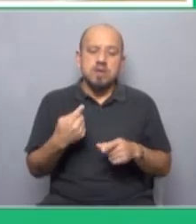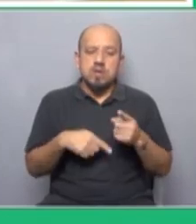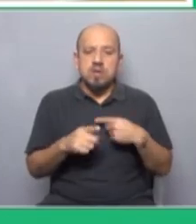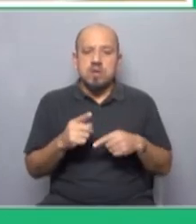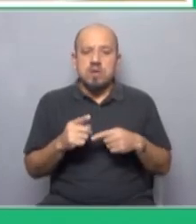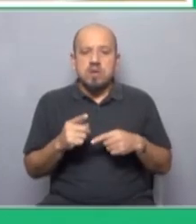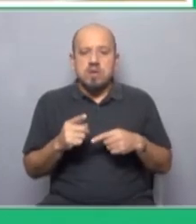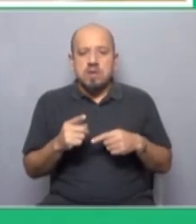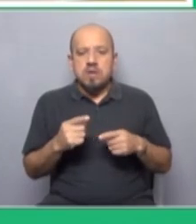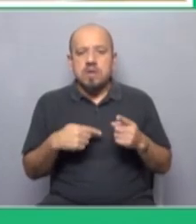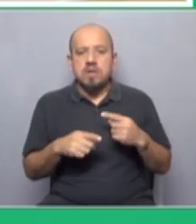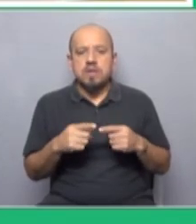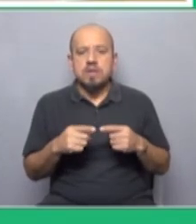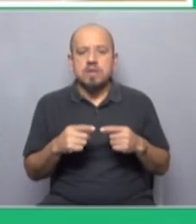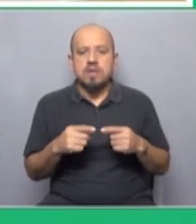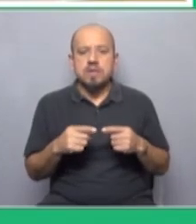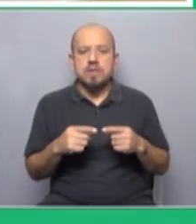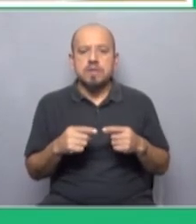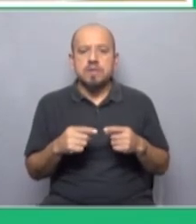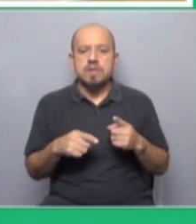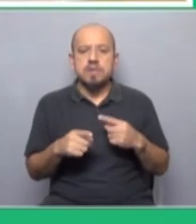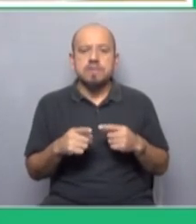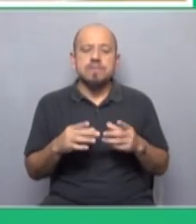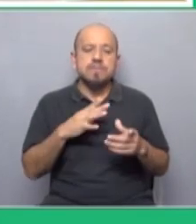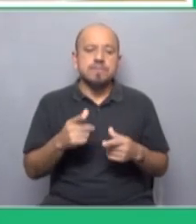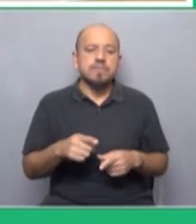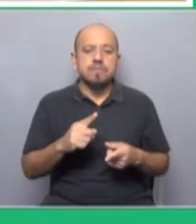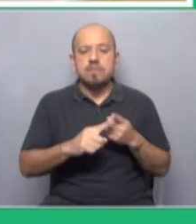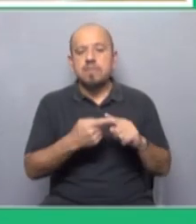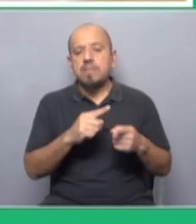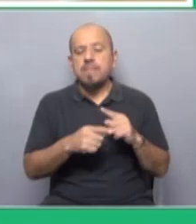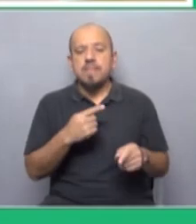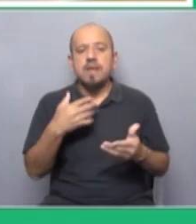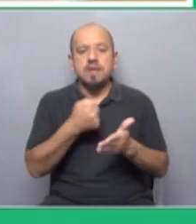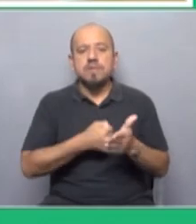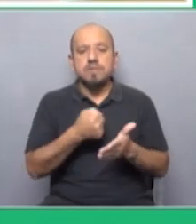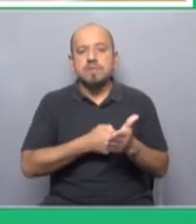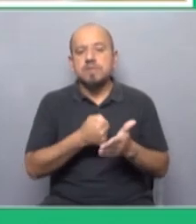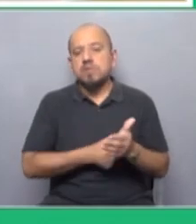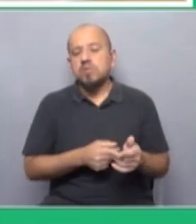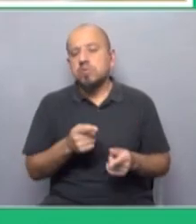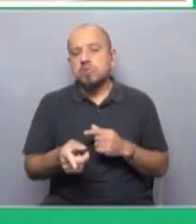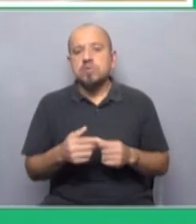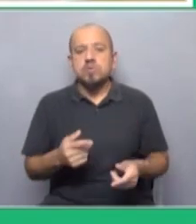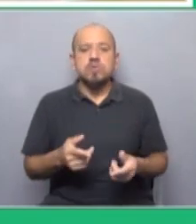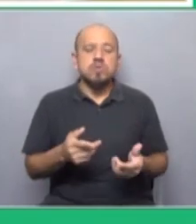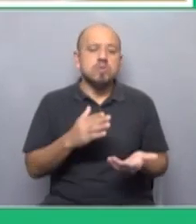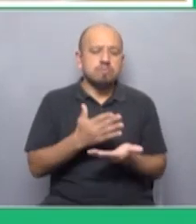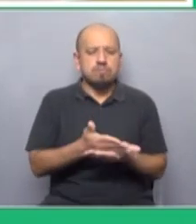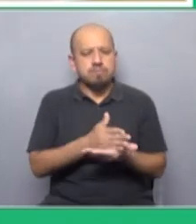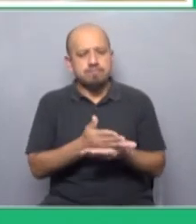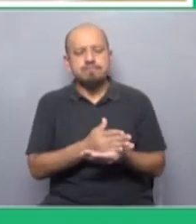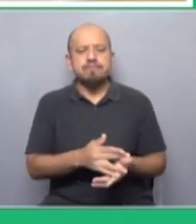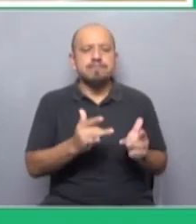apostamos a eso a la unidad a la articulación a las luchas articuladas por decirlo de alguna